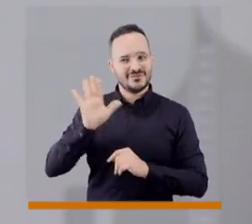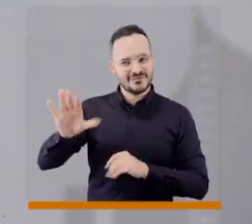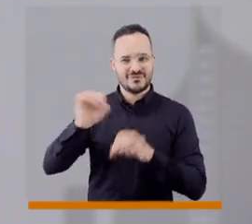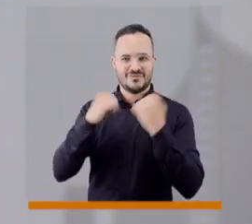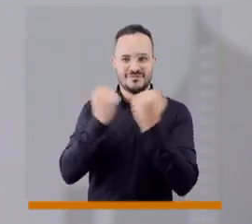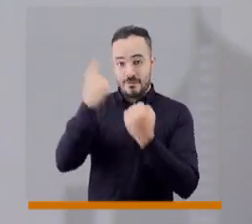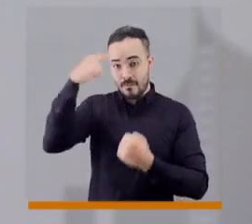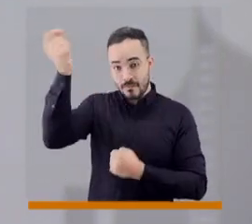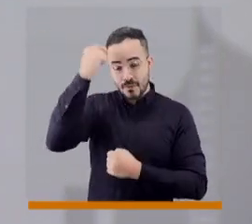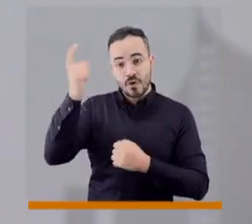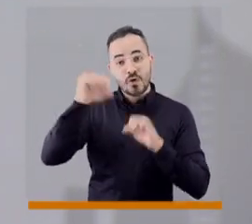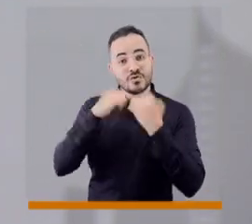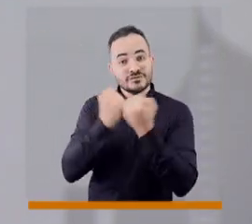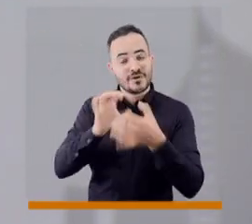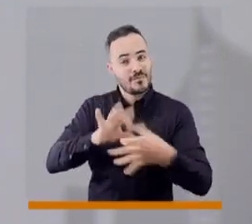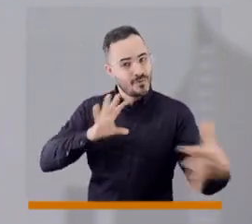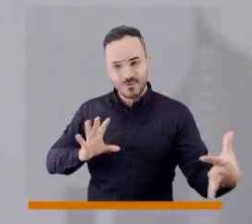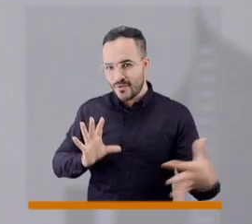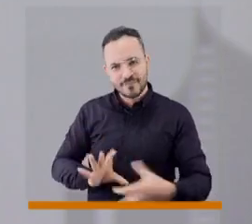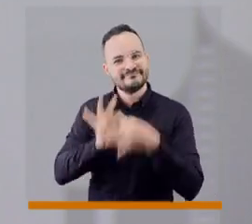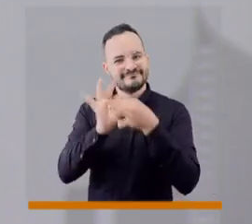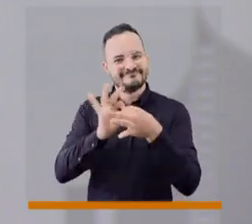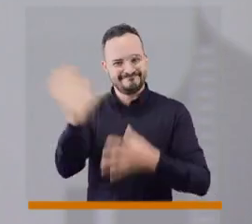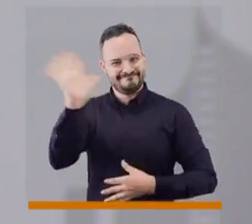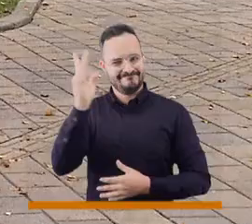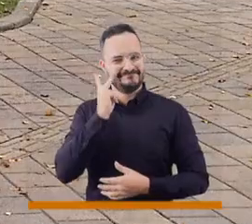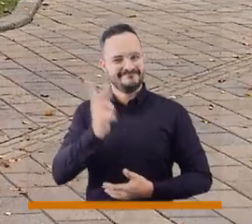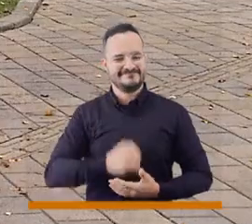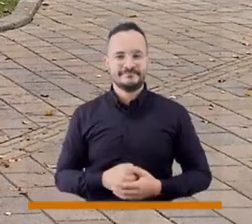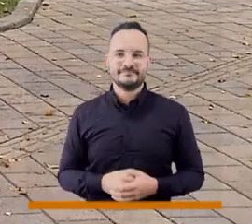consejo porque el consejo somos tú y yo hasta la próxima.